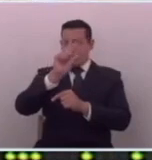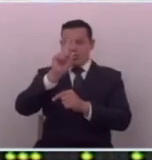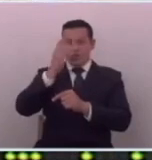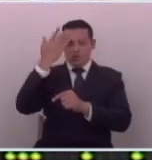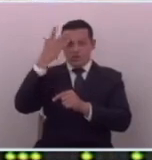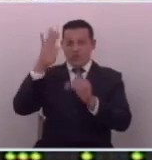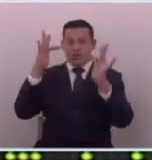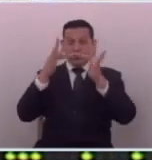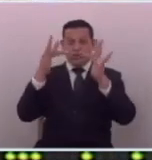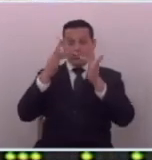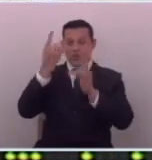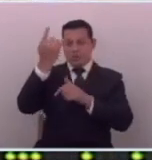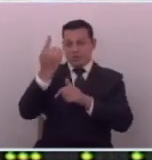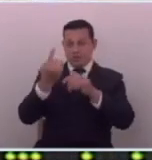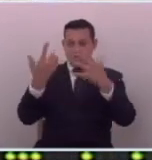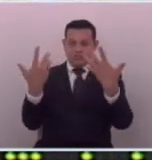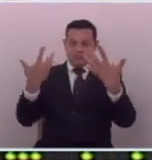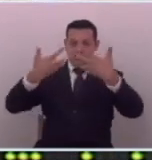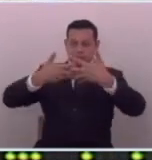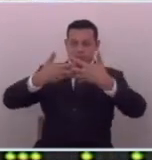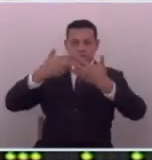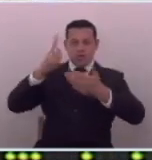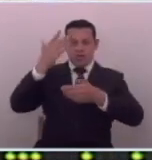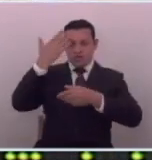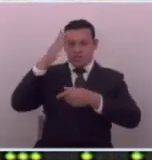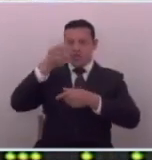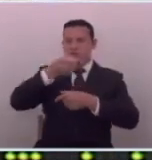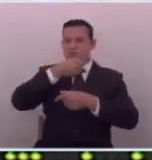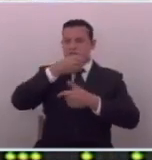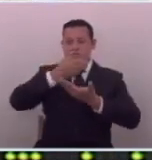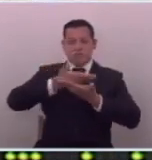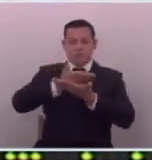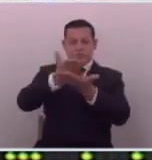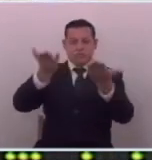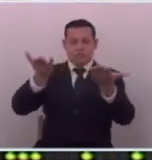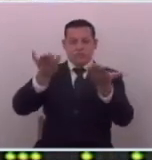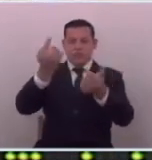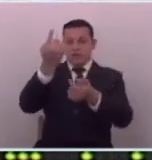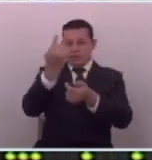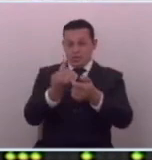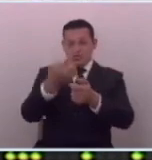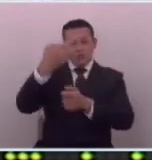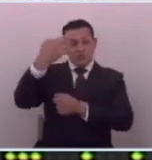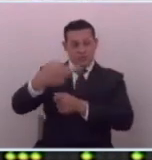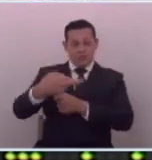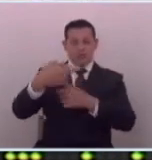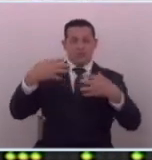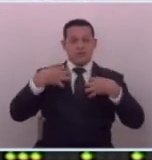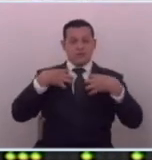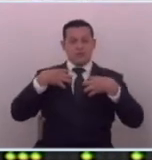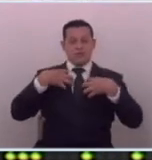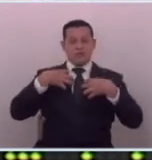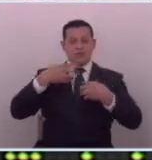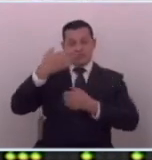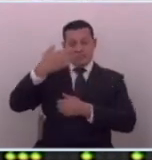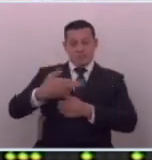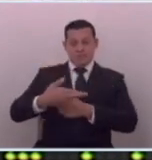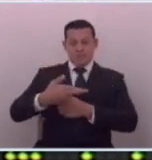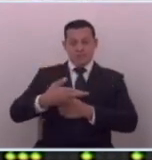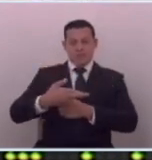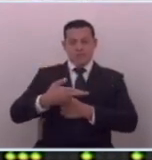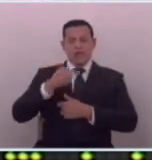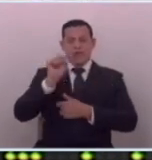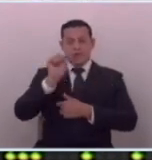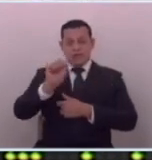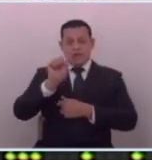saber conectar con la gente eso es no saber informar que es lo que la gente en realidad está viviendo a